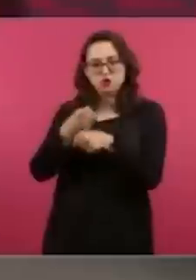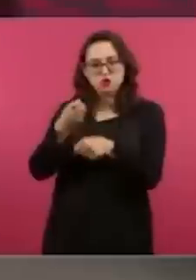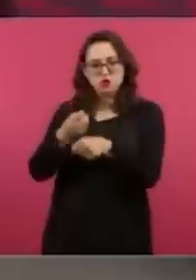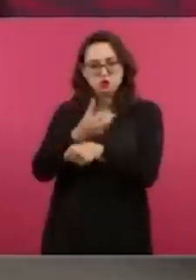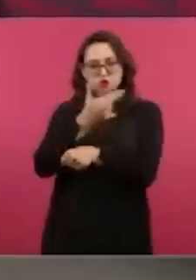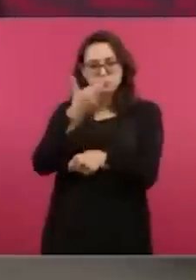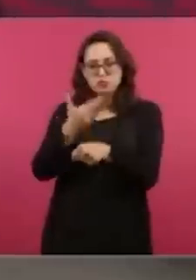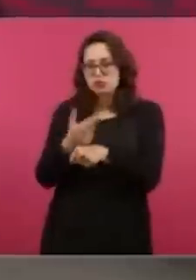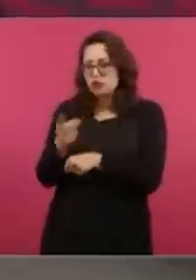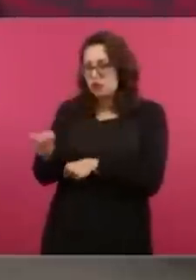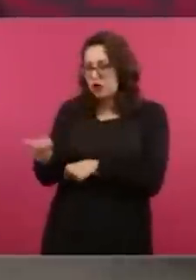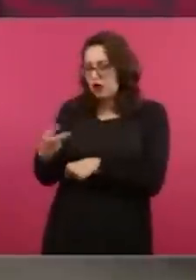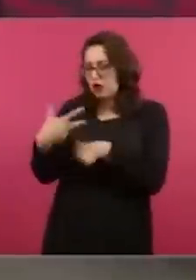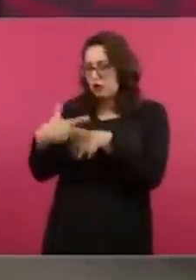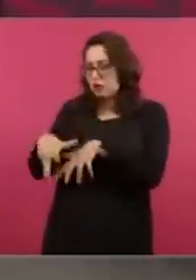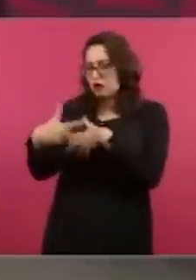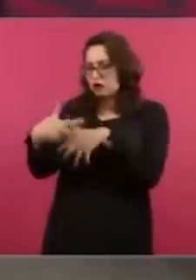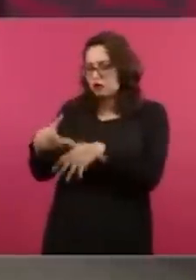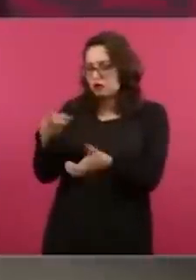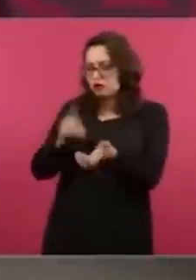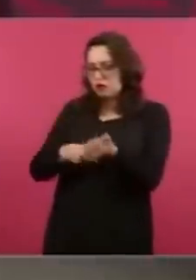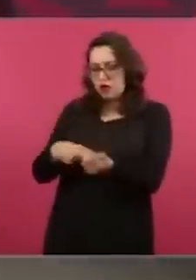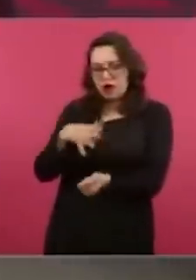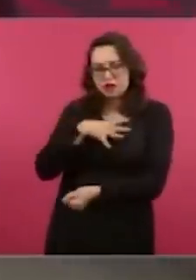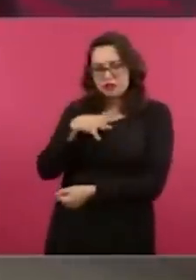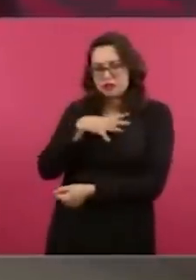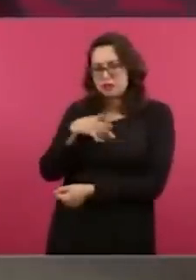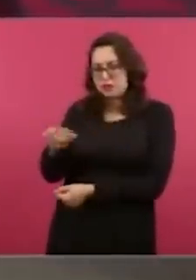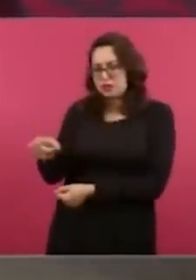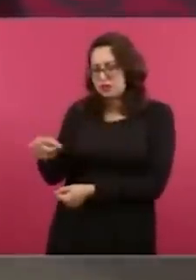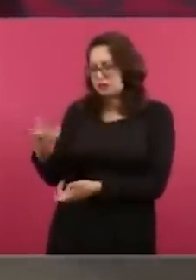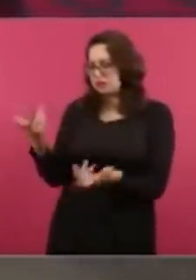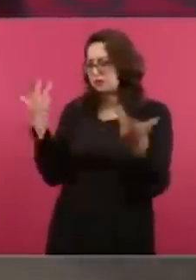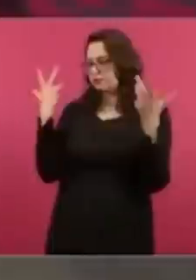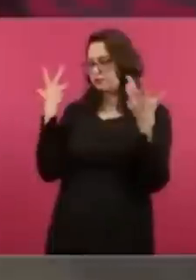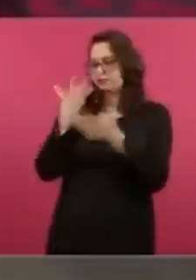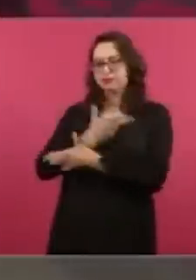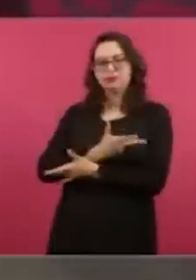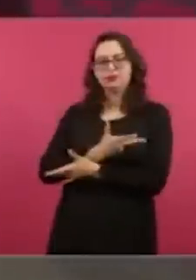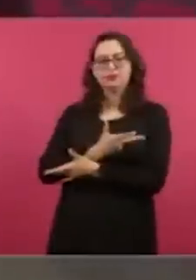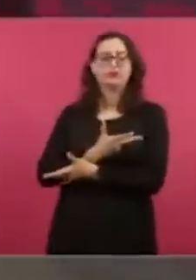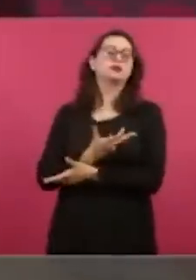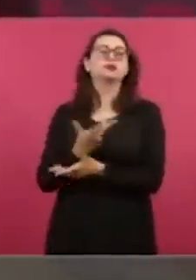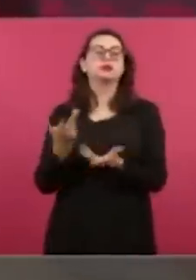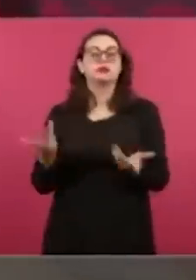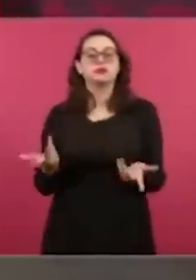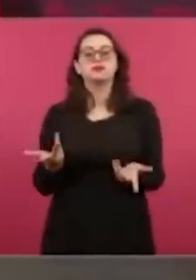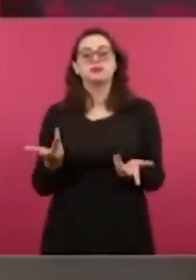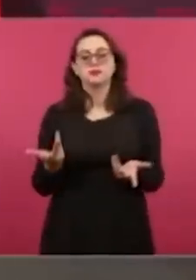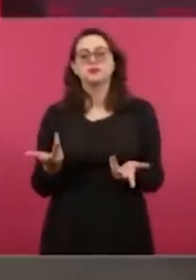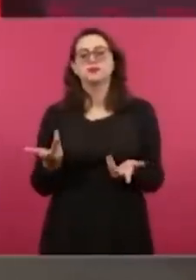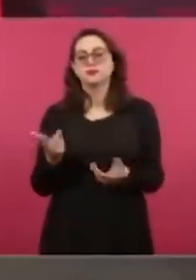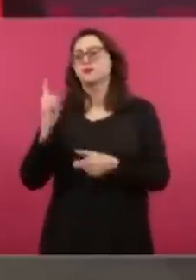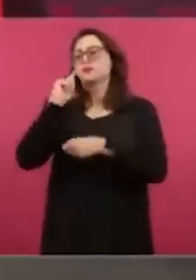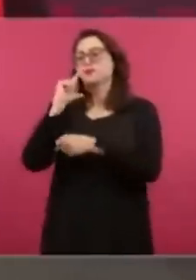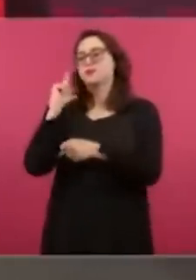Una semana. O sea, quiere decir, pues que ella estaba